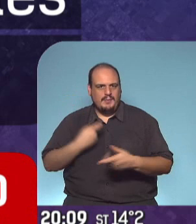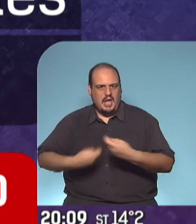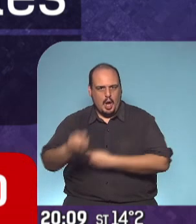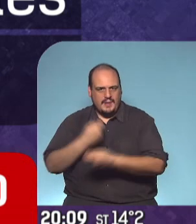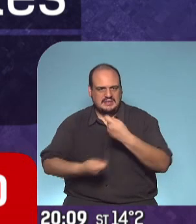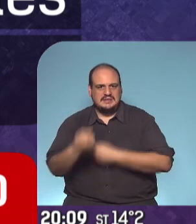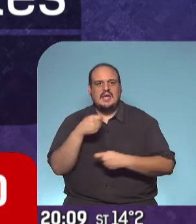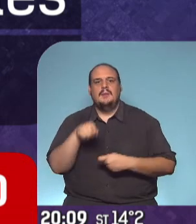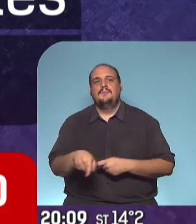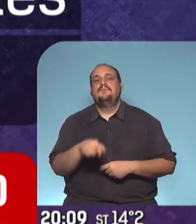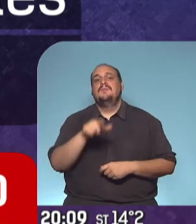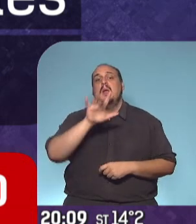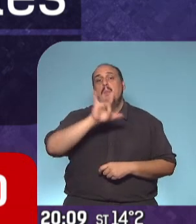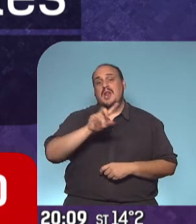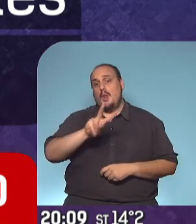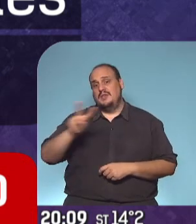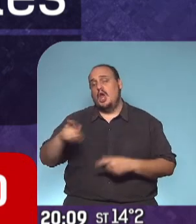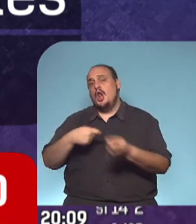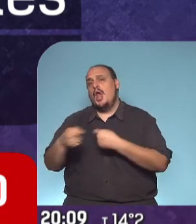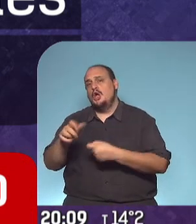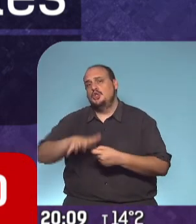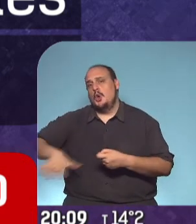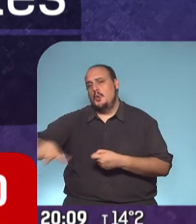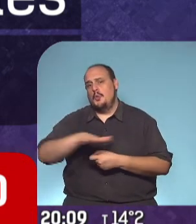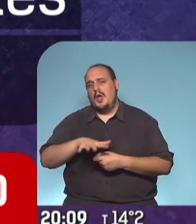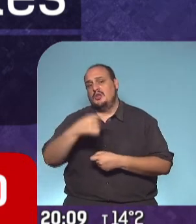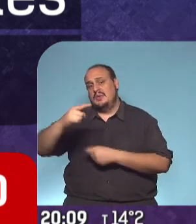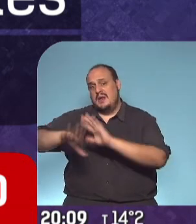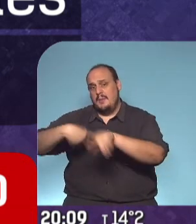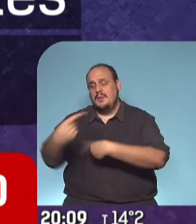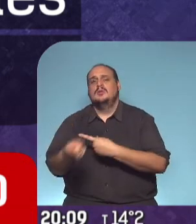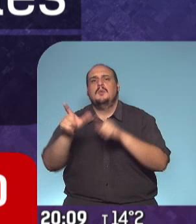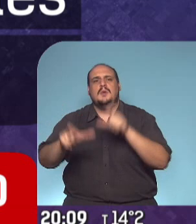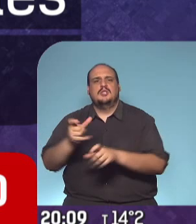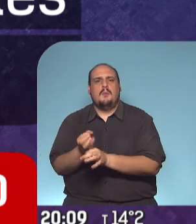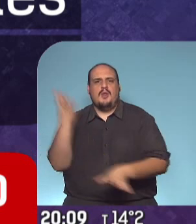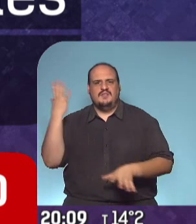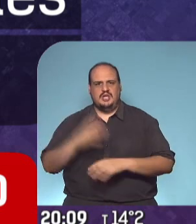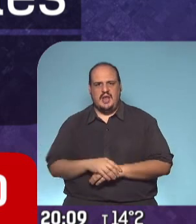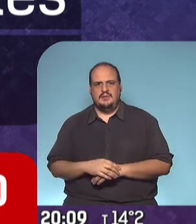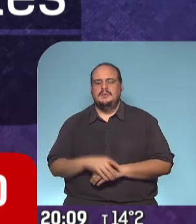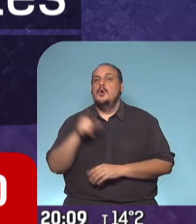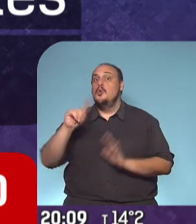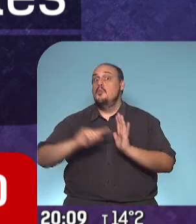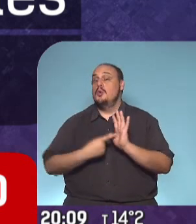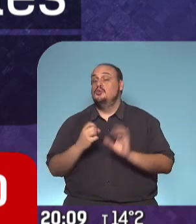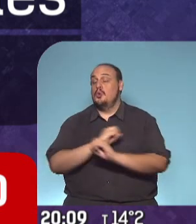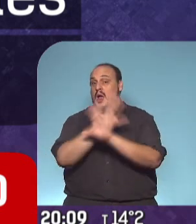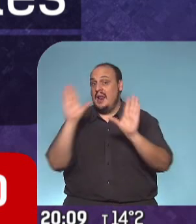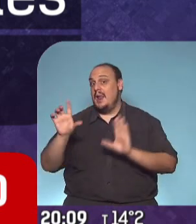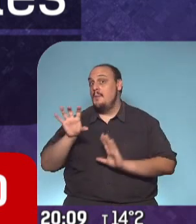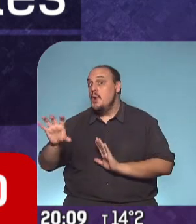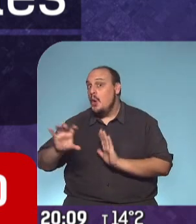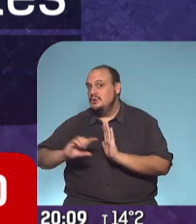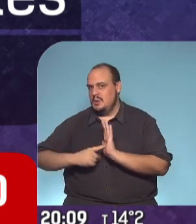el miércoles 22 los comercios barriales y desde la semana siguiente los profesionales. Sí, y acá es importante aclarar en la provincia de